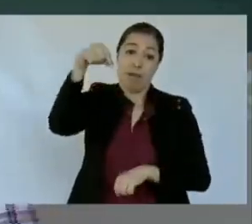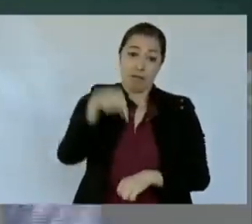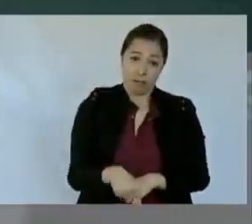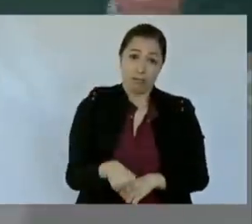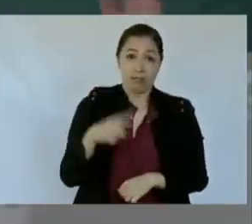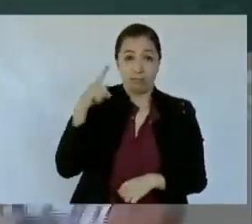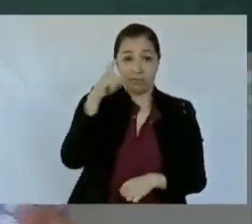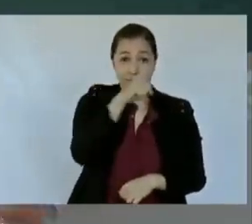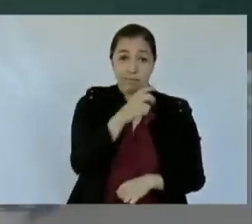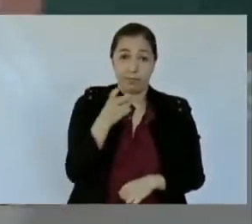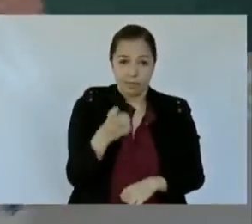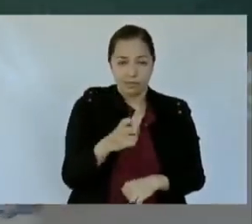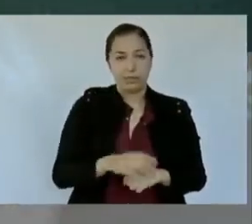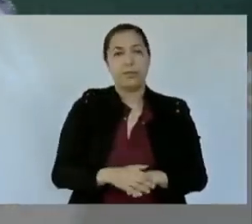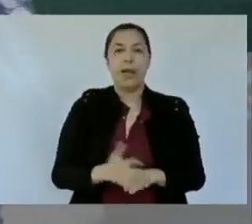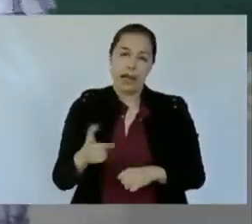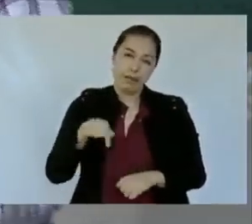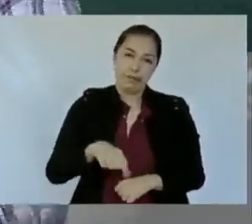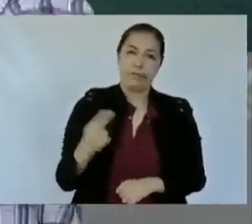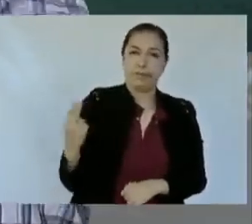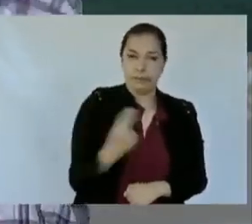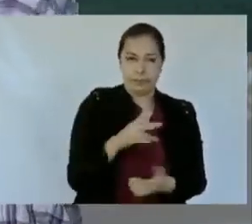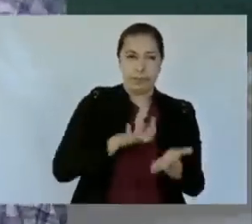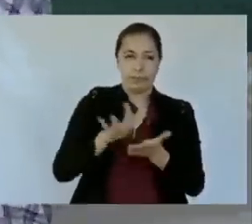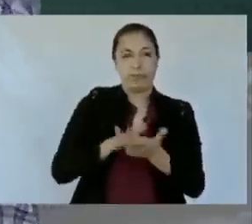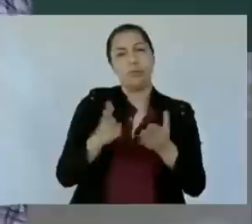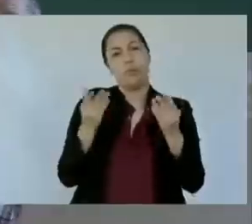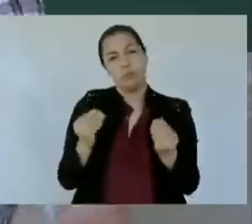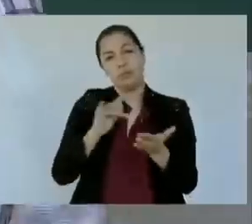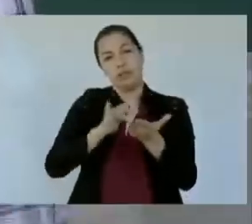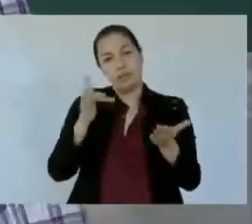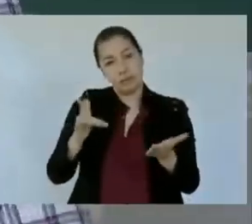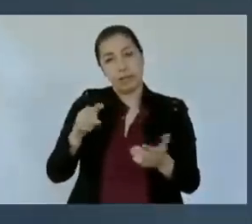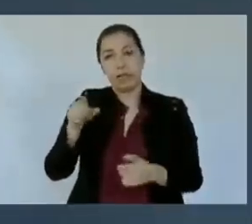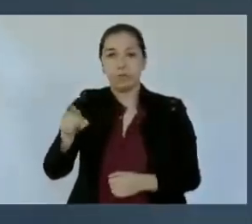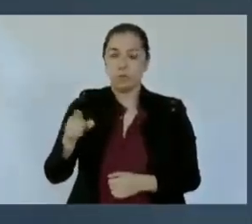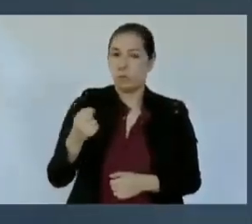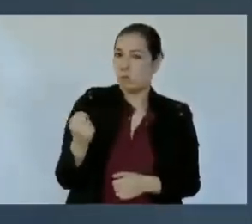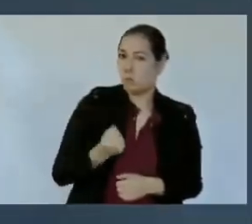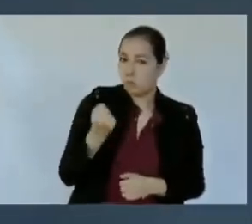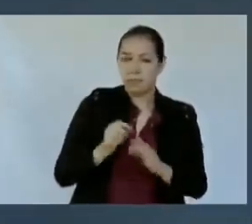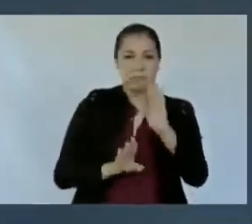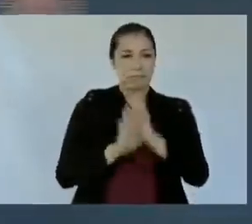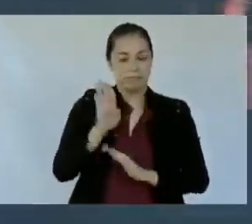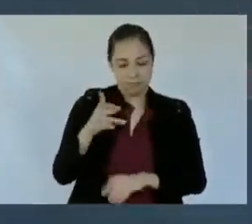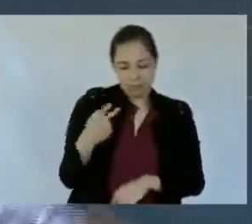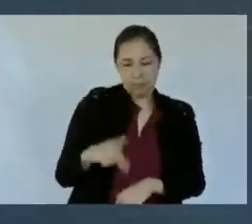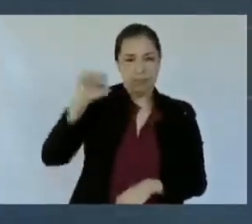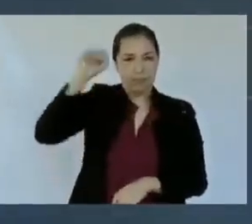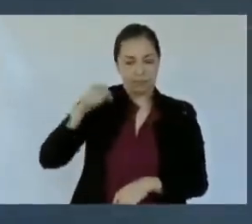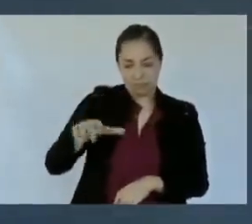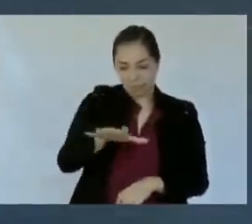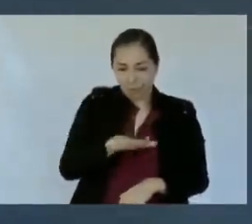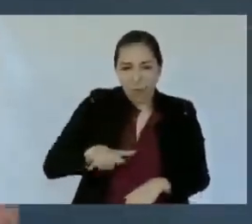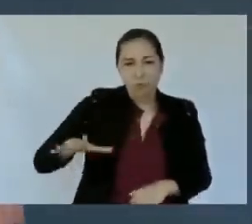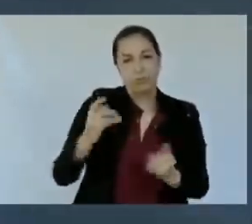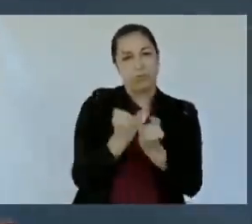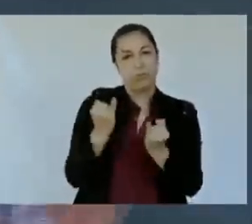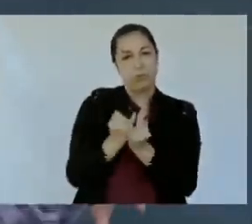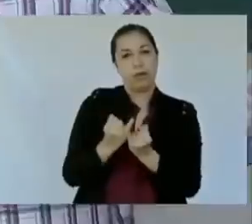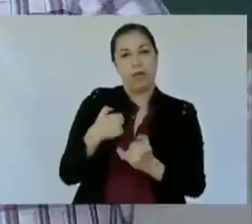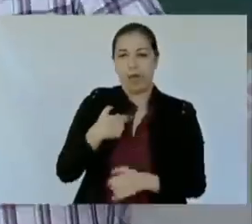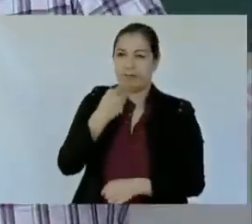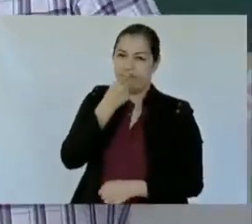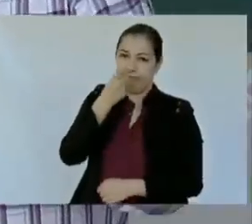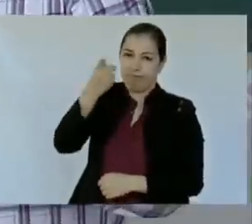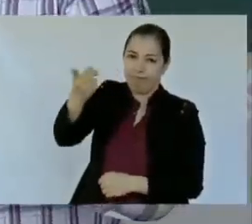lo necesita. Enhorabuena, felicidades, presidente, y felicidades a todos los sinaloenses por mi conducto, que le agradecemos todo